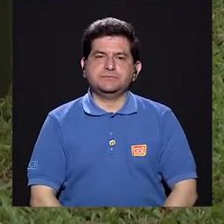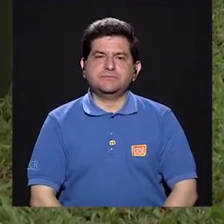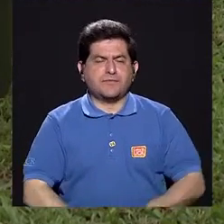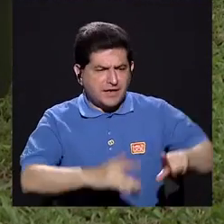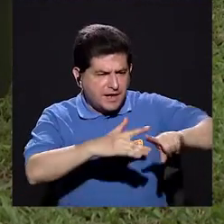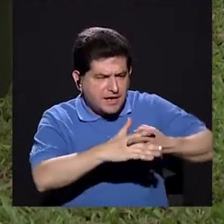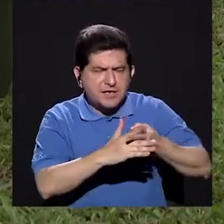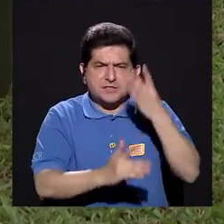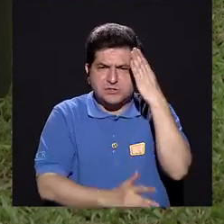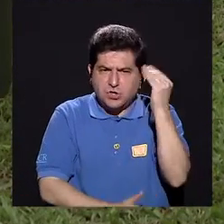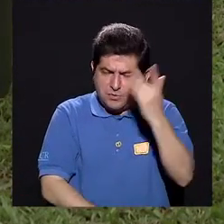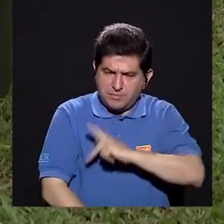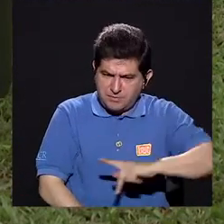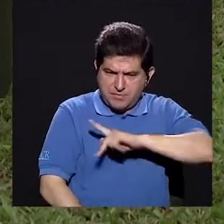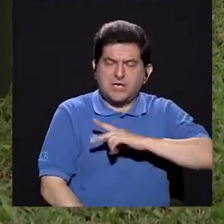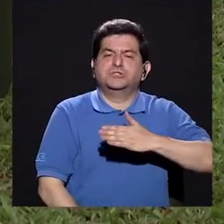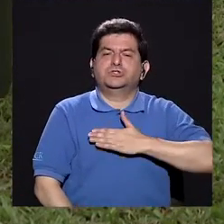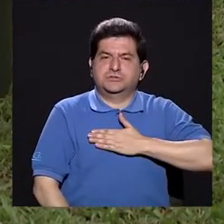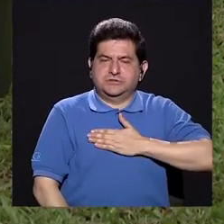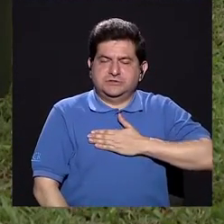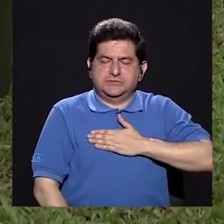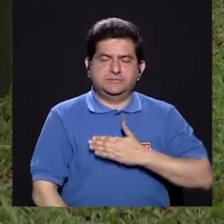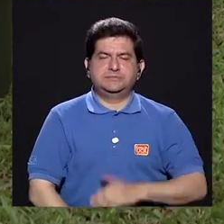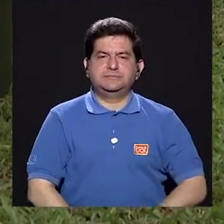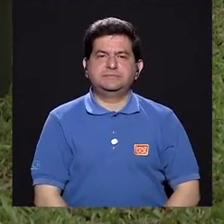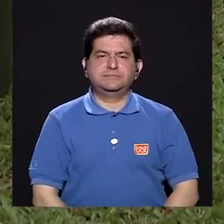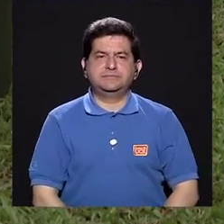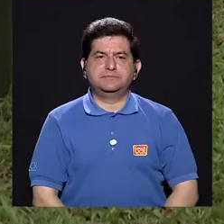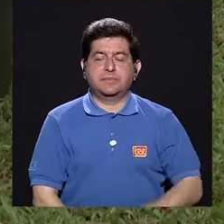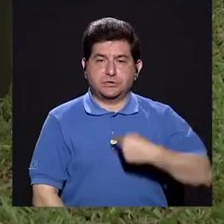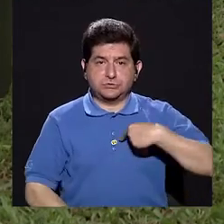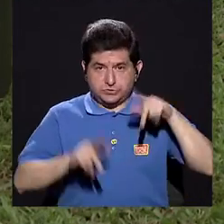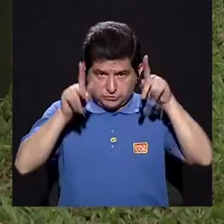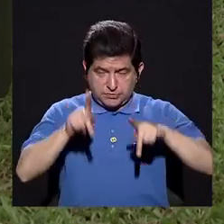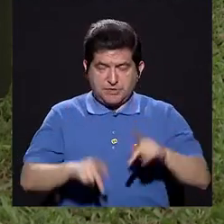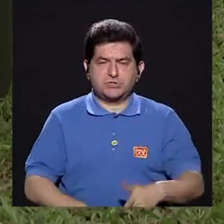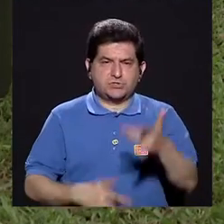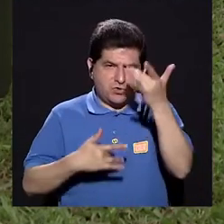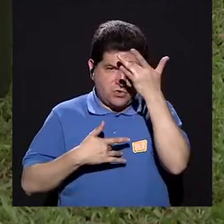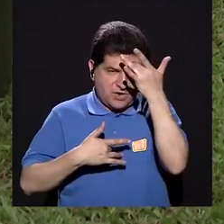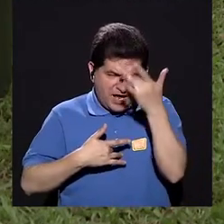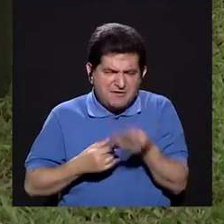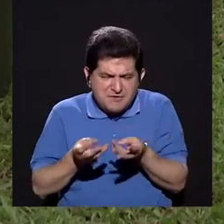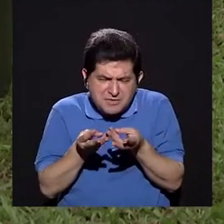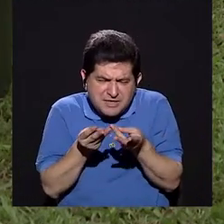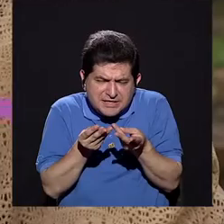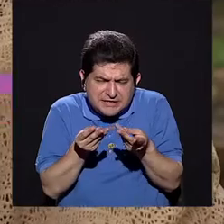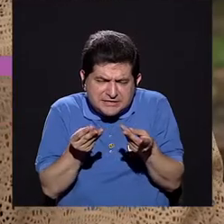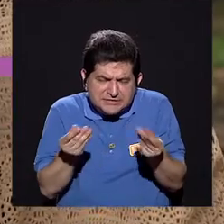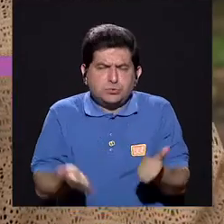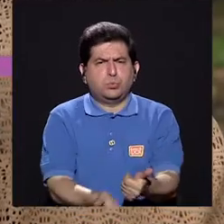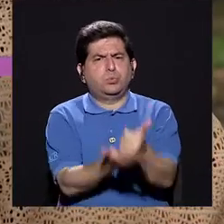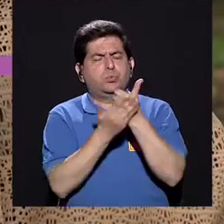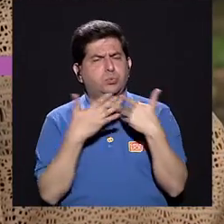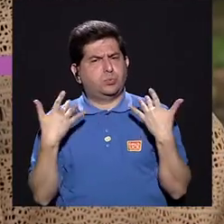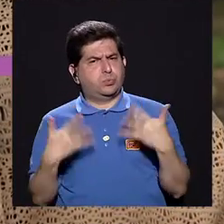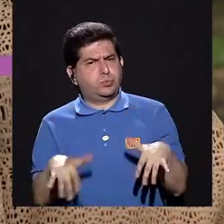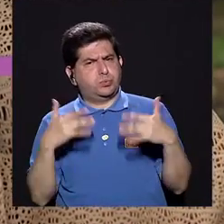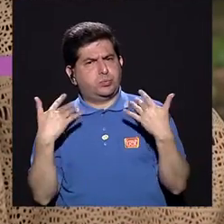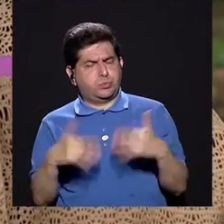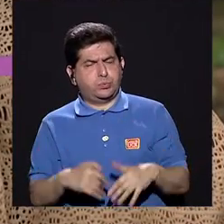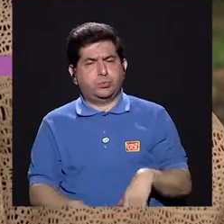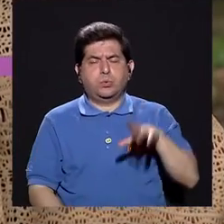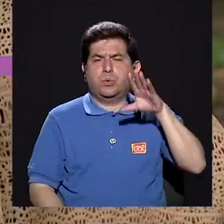Nacido por una experiencia personal mía. Soy una persona con una enfermedad degenerativa y me ayudó mucho